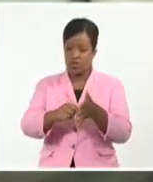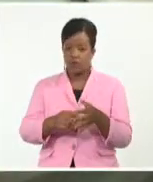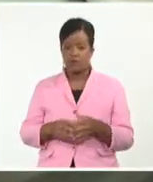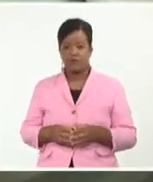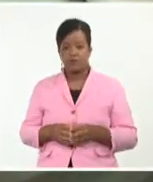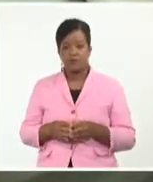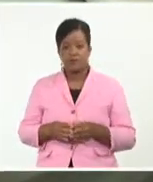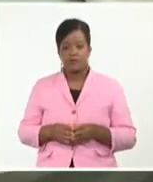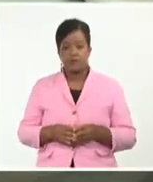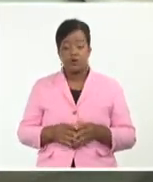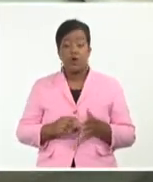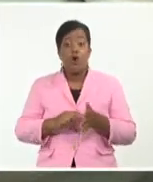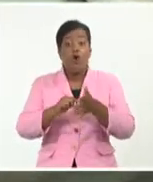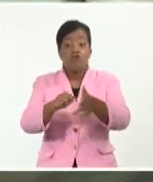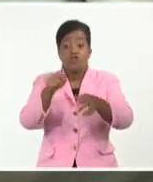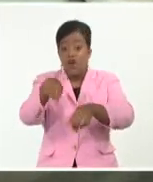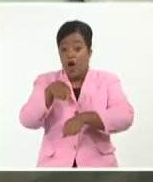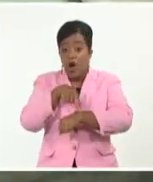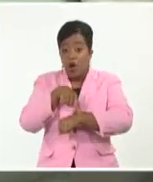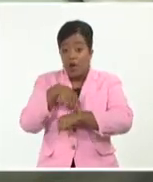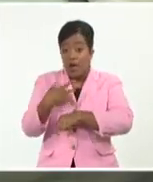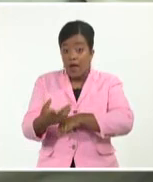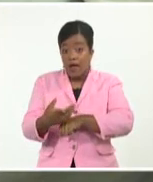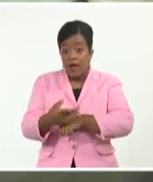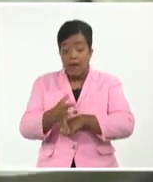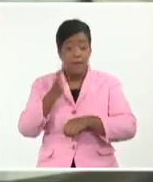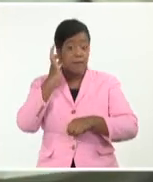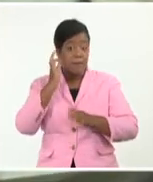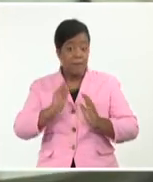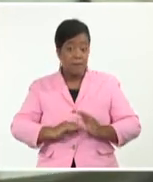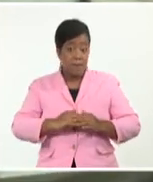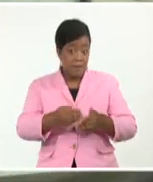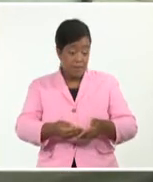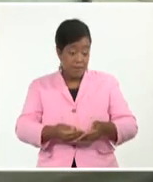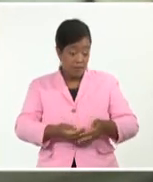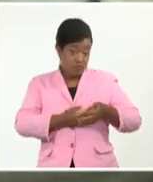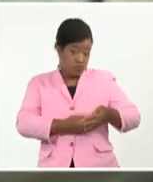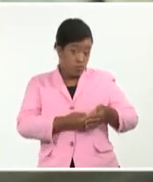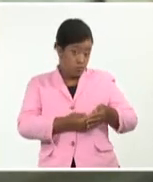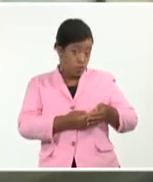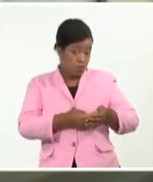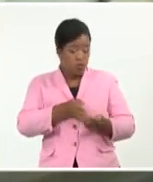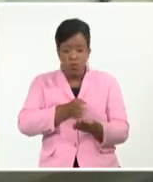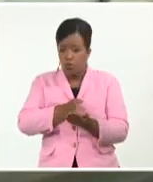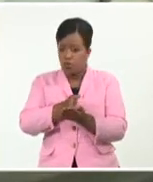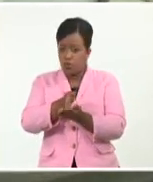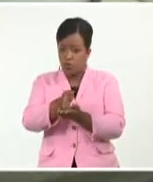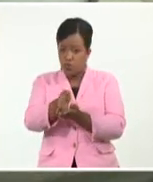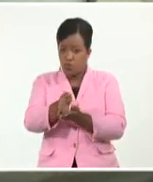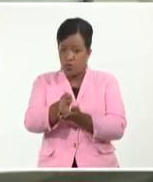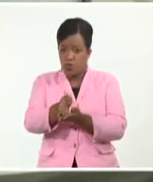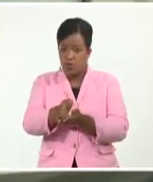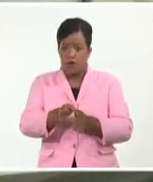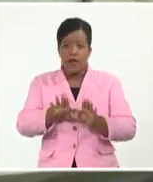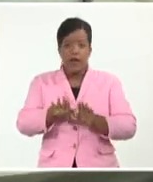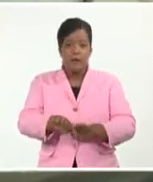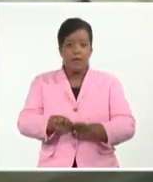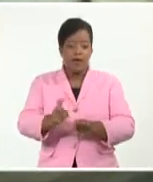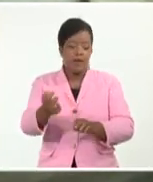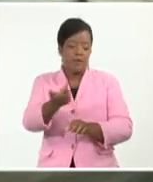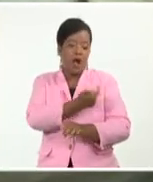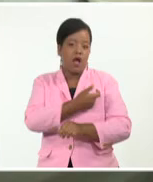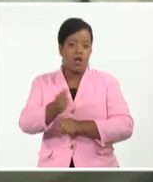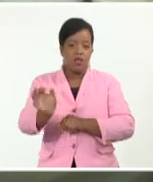Lo que se recomienda ahora es que las mujeres que lactan continúen con la lactancia materna y pospongan el momento en el que ellas van a recibir la